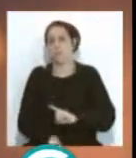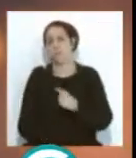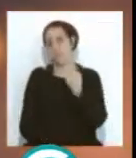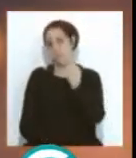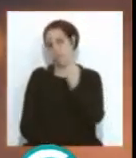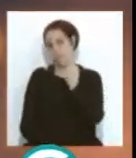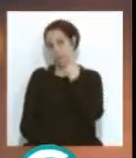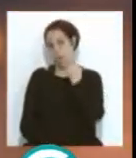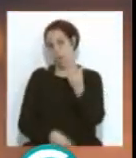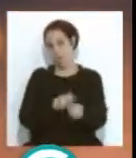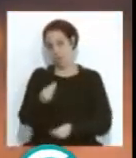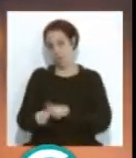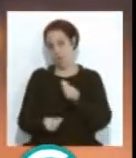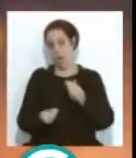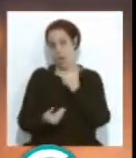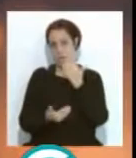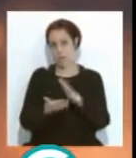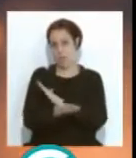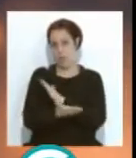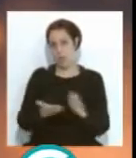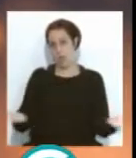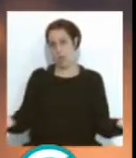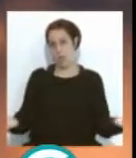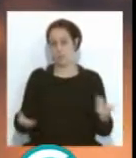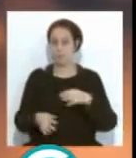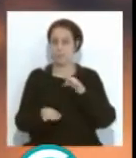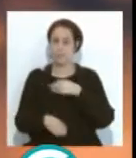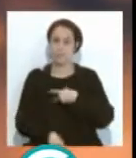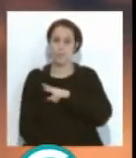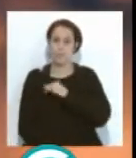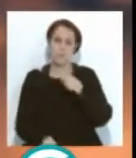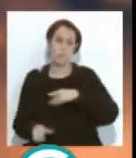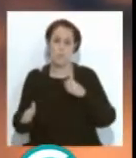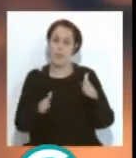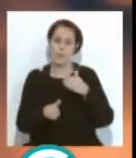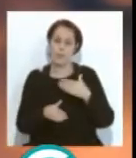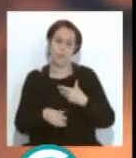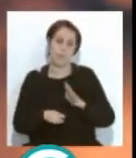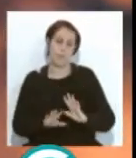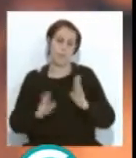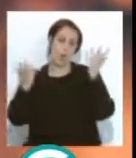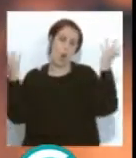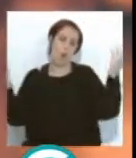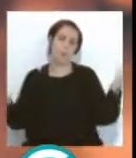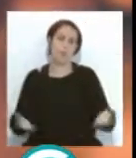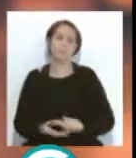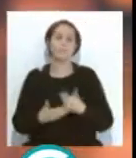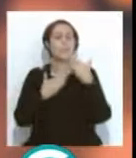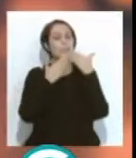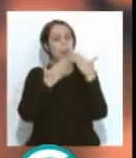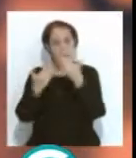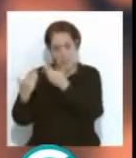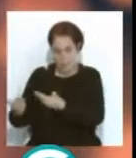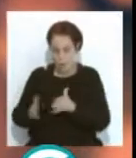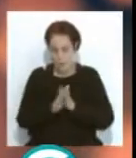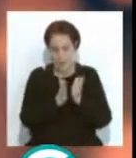podido hacer prácticamente nada y hombre, verdad es se merecen tener su momento de lloria. Bien, pues muchísimas gracias